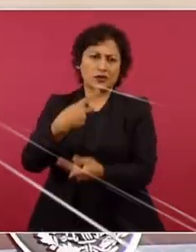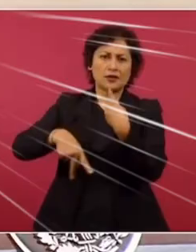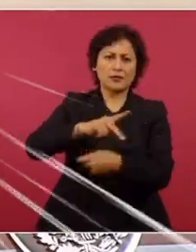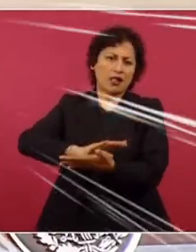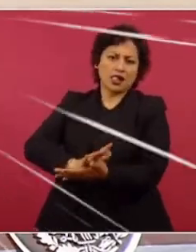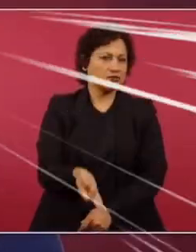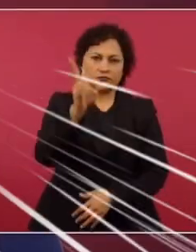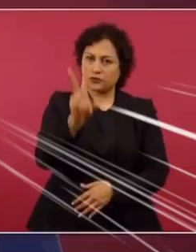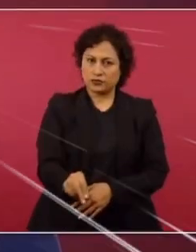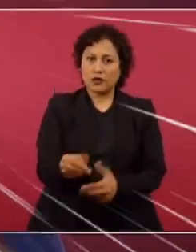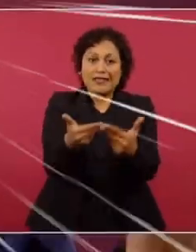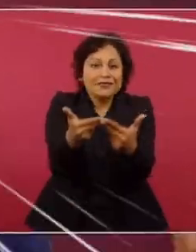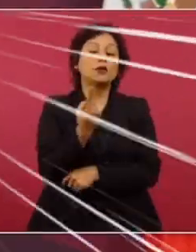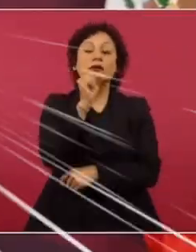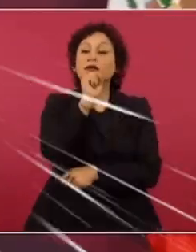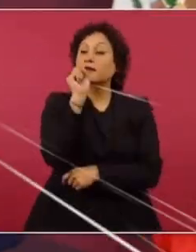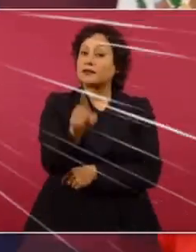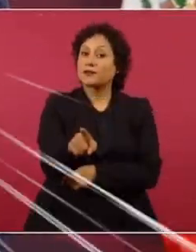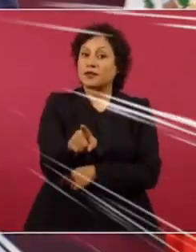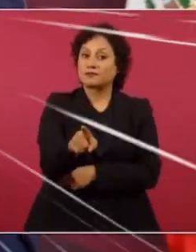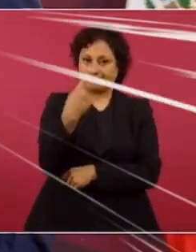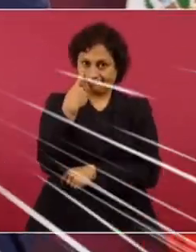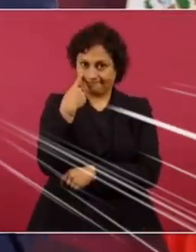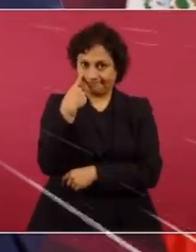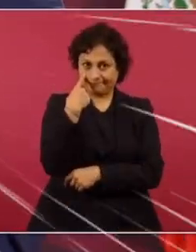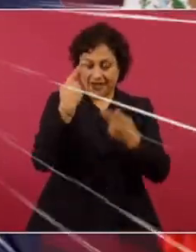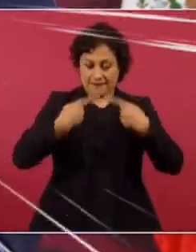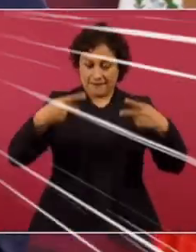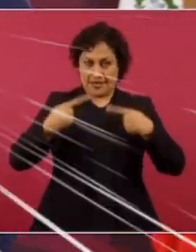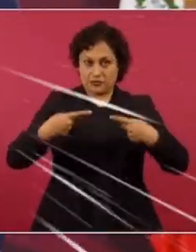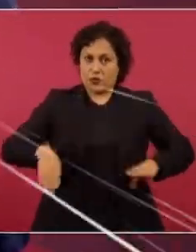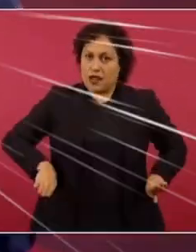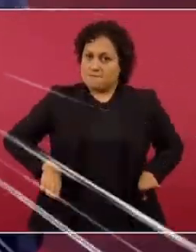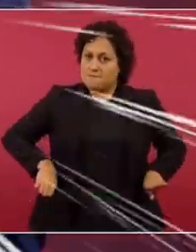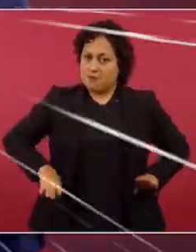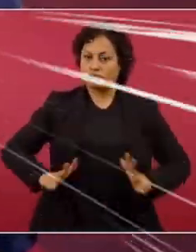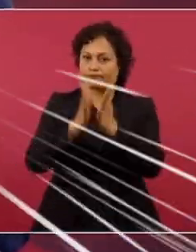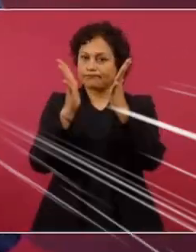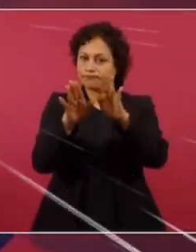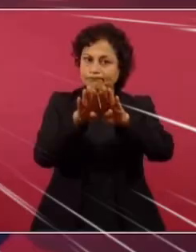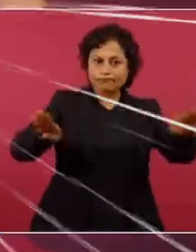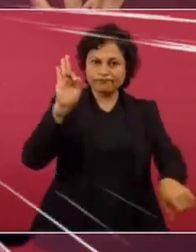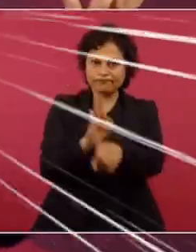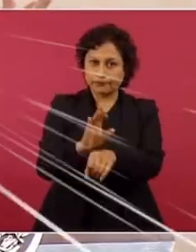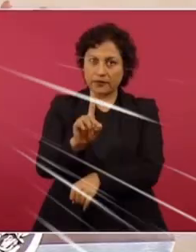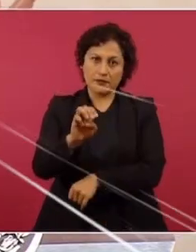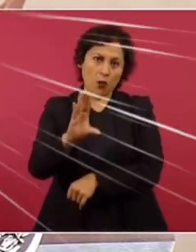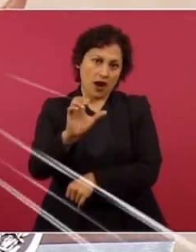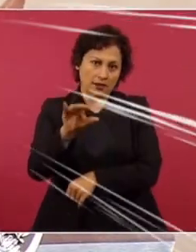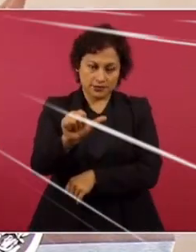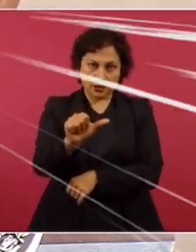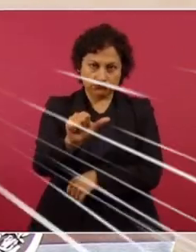humille a nadie. Además, un buen demócrata, un auténtico demócrata, le da